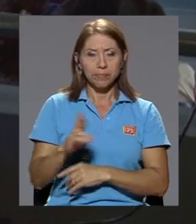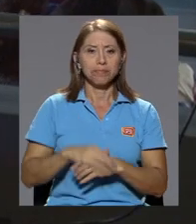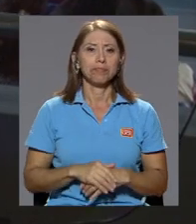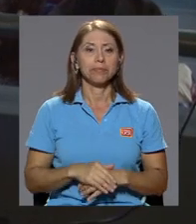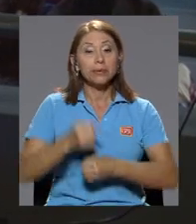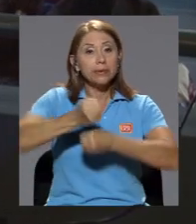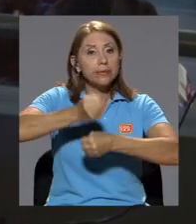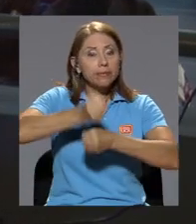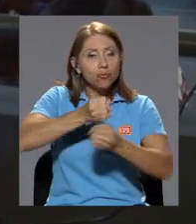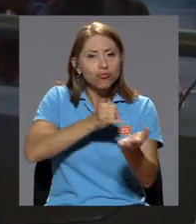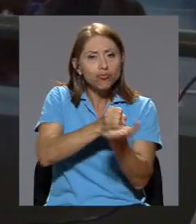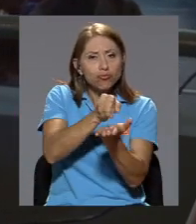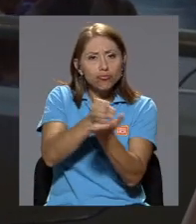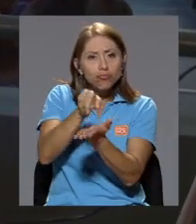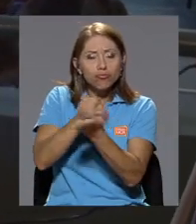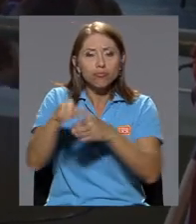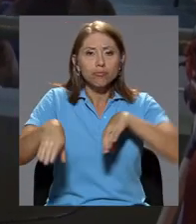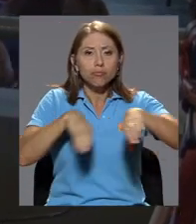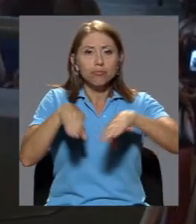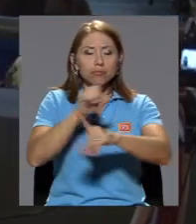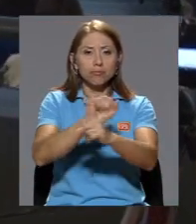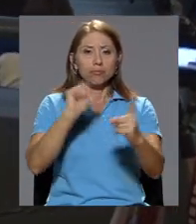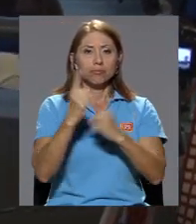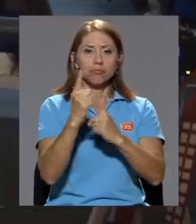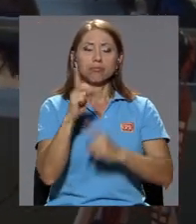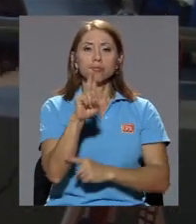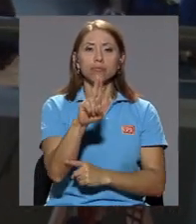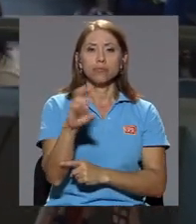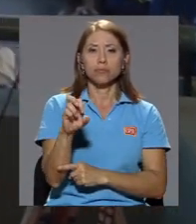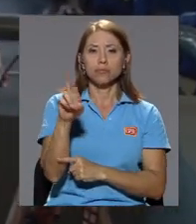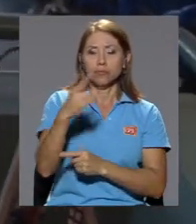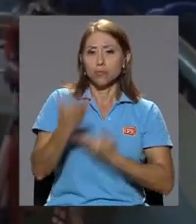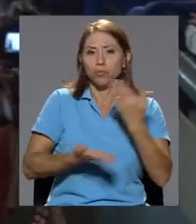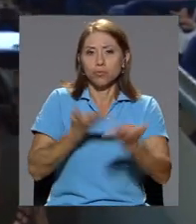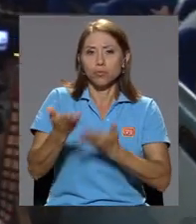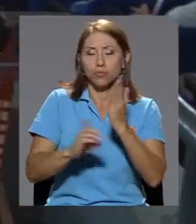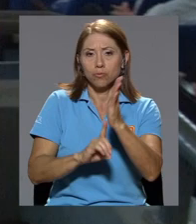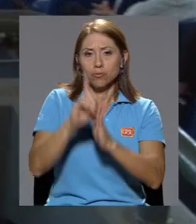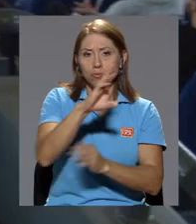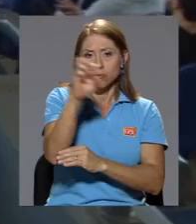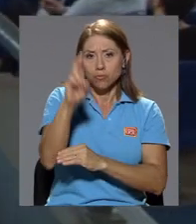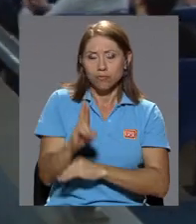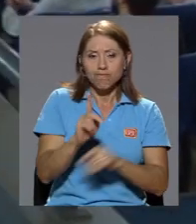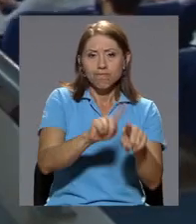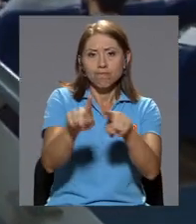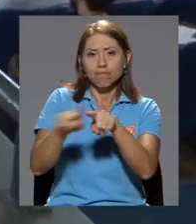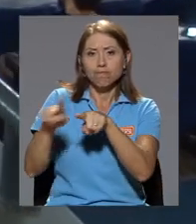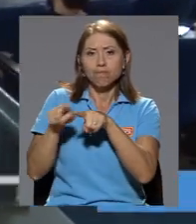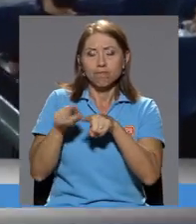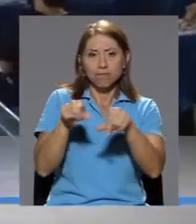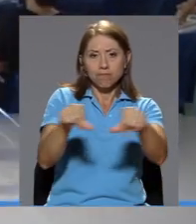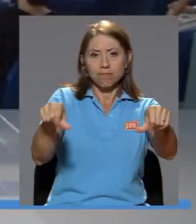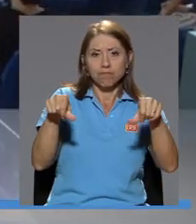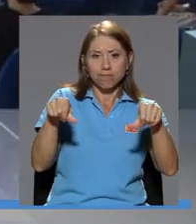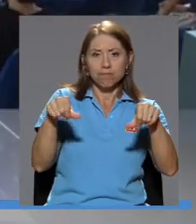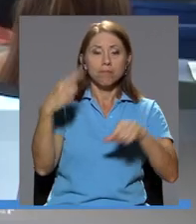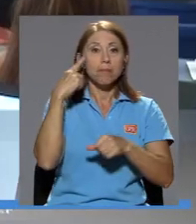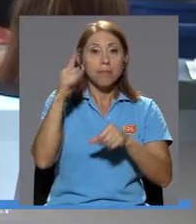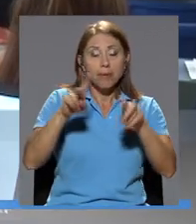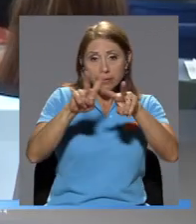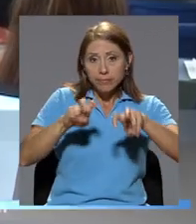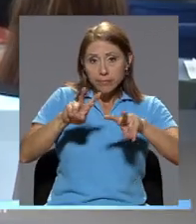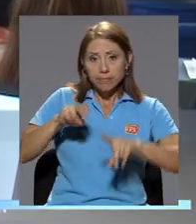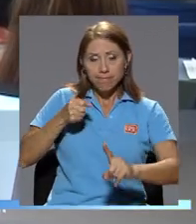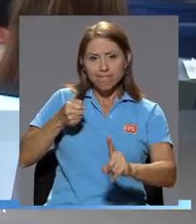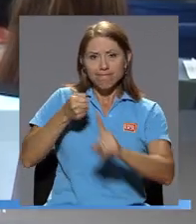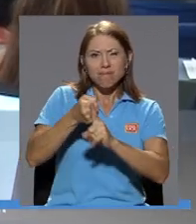El quehacer investigativo y de acción social de la UCR contribuye al desarrollo de Costa Rica en diferentes campos. Para analizar este